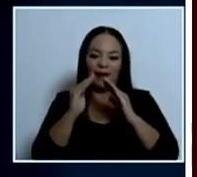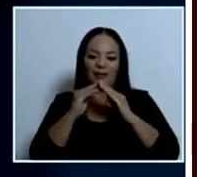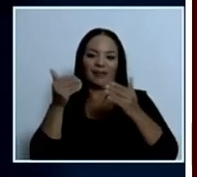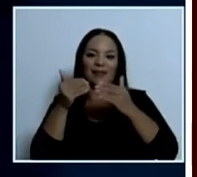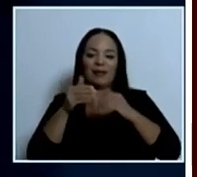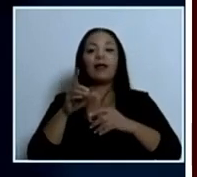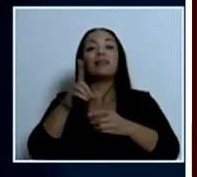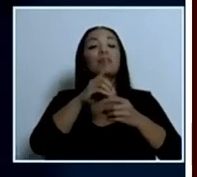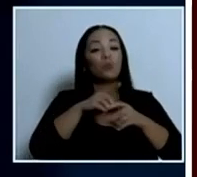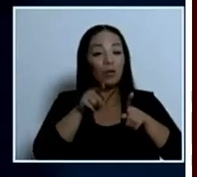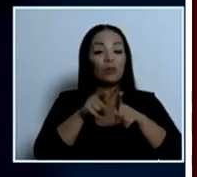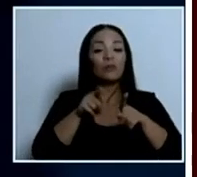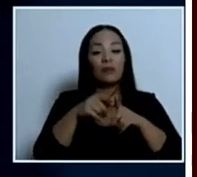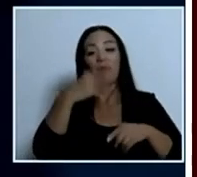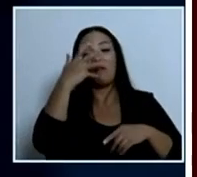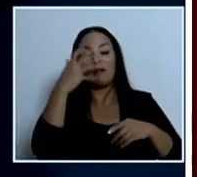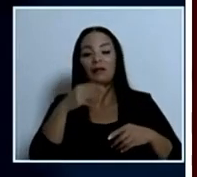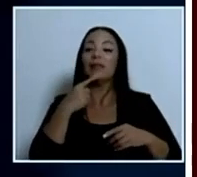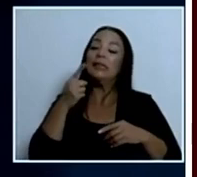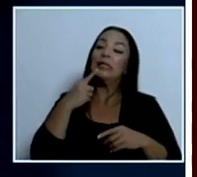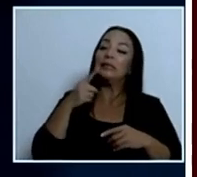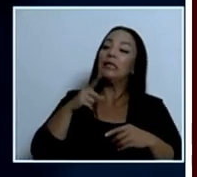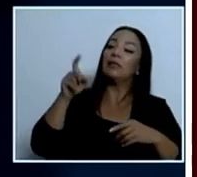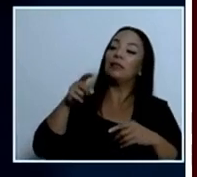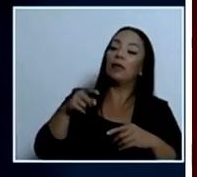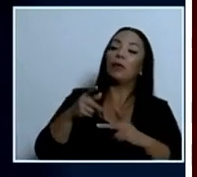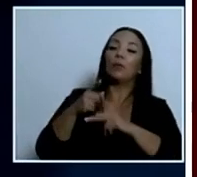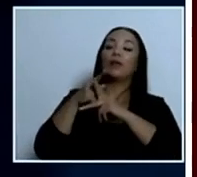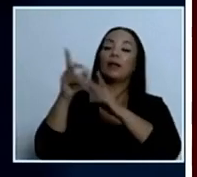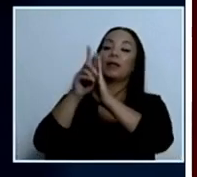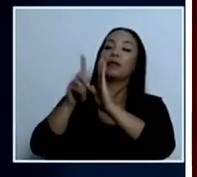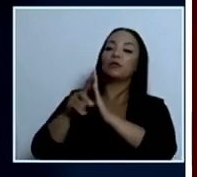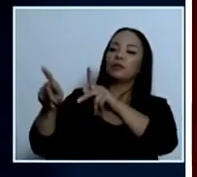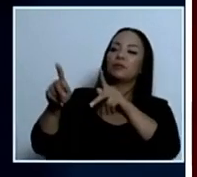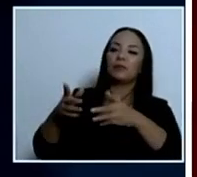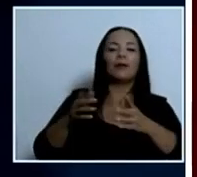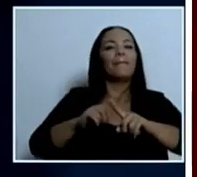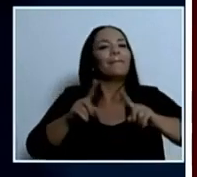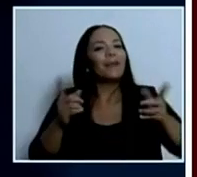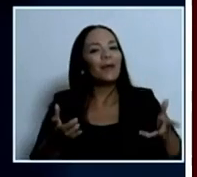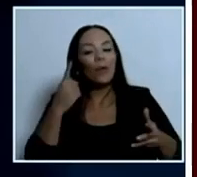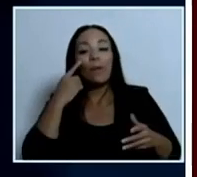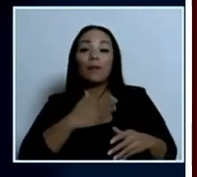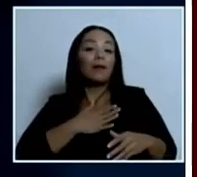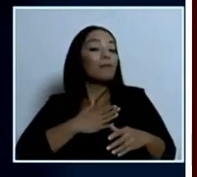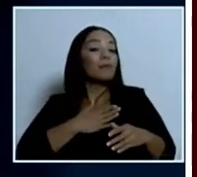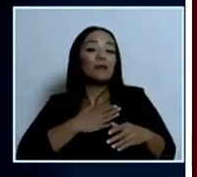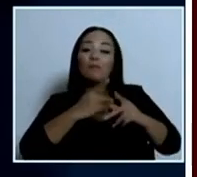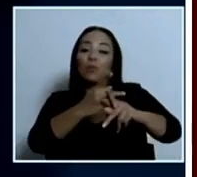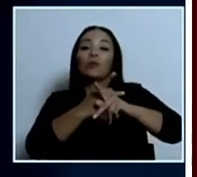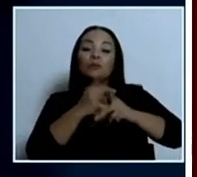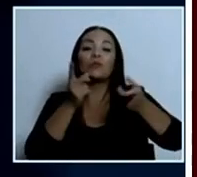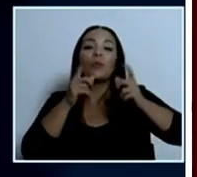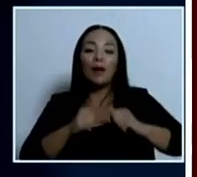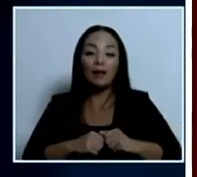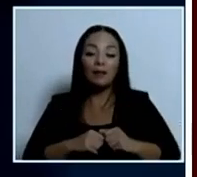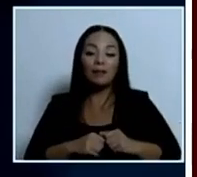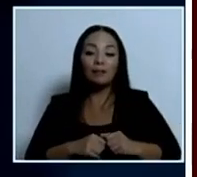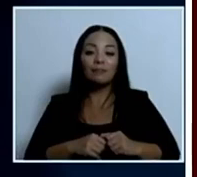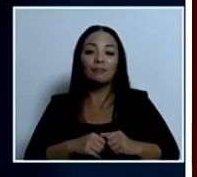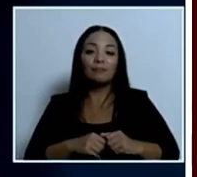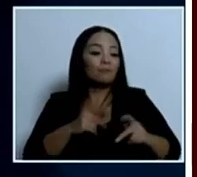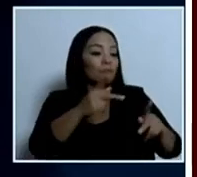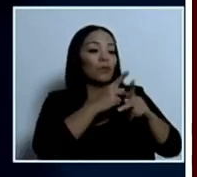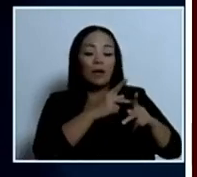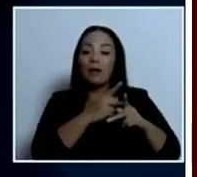diputados que tenemos que proteger los derechos de los ciudadanos pero resulta que para mí la protección tiene que ir con todos los ciudadanos que